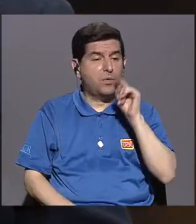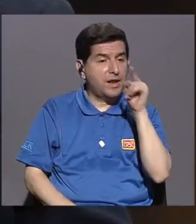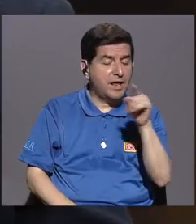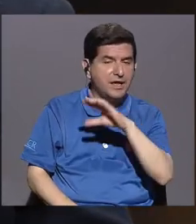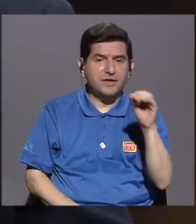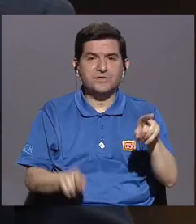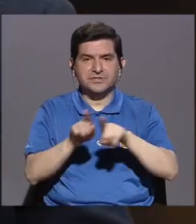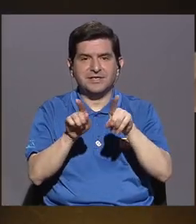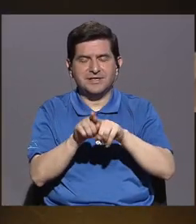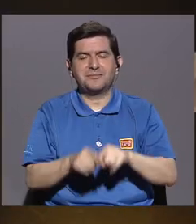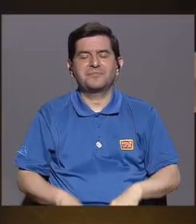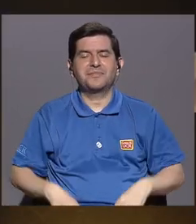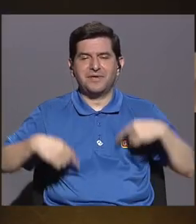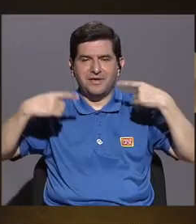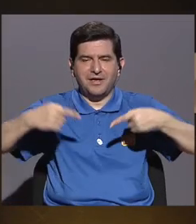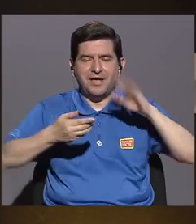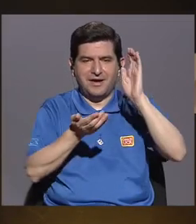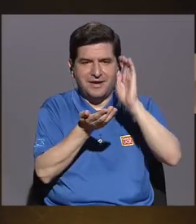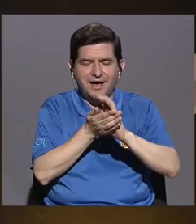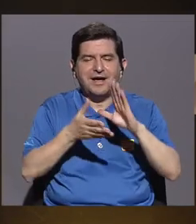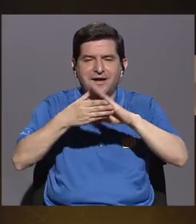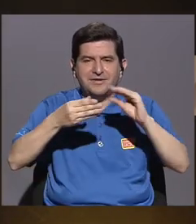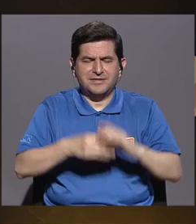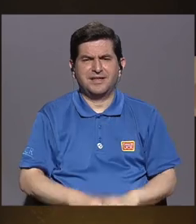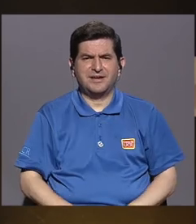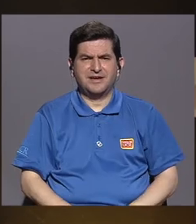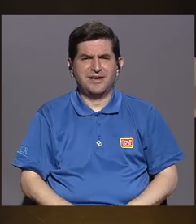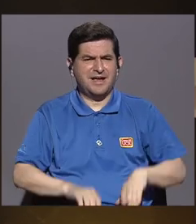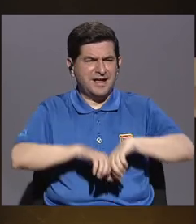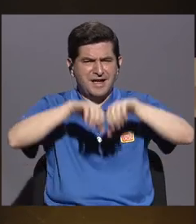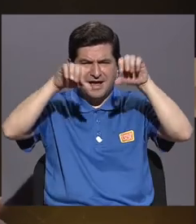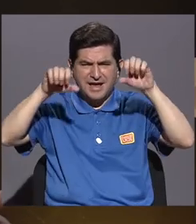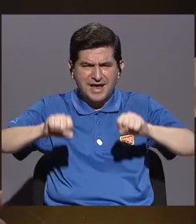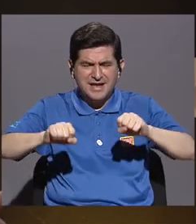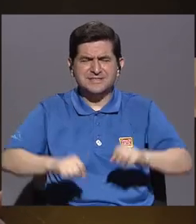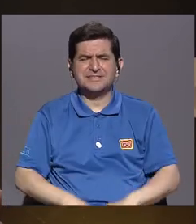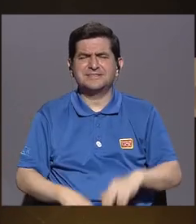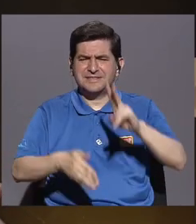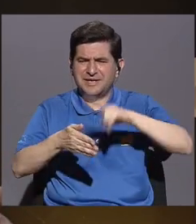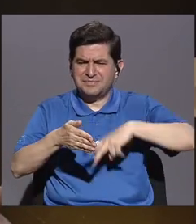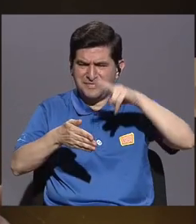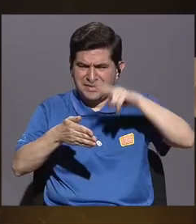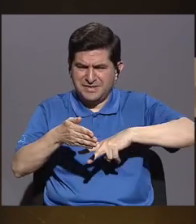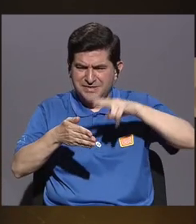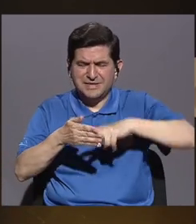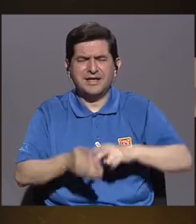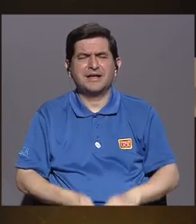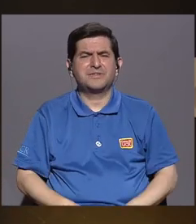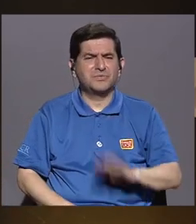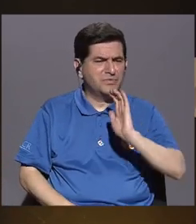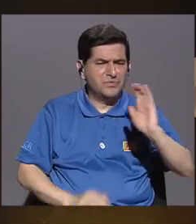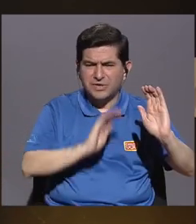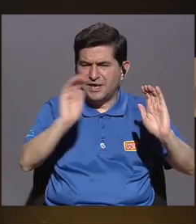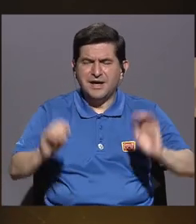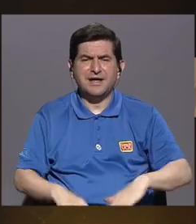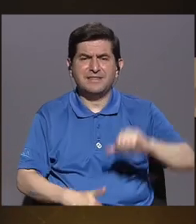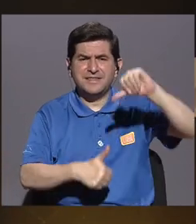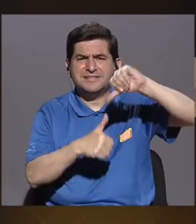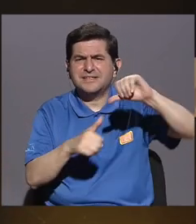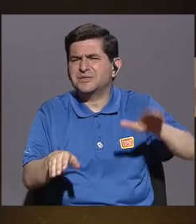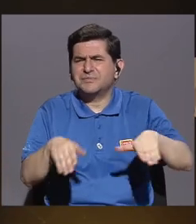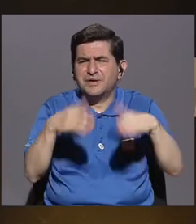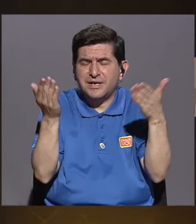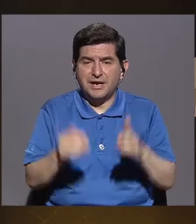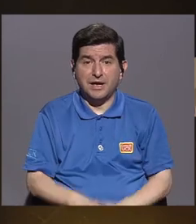Carretica Cuentera. ¿Cómo ves el ecosistema de la literatura infantil en Centroamérica? Y si has pensado que la Carretica